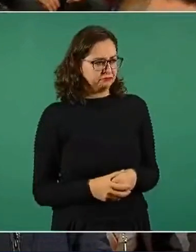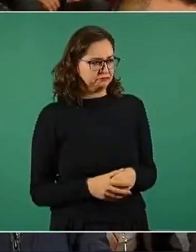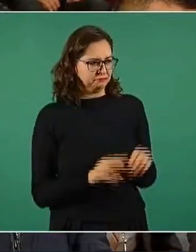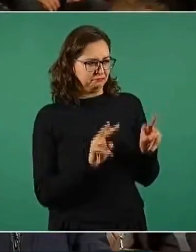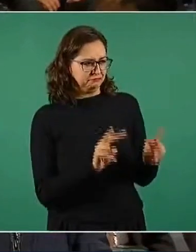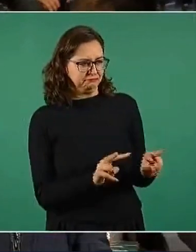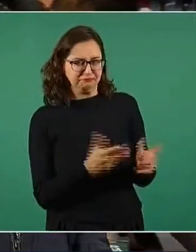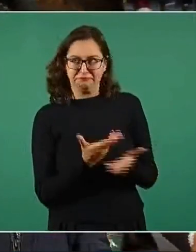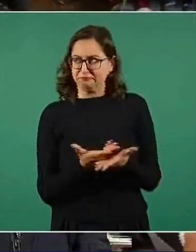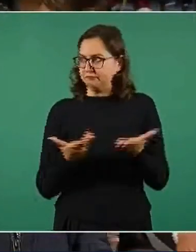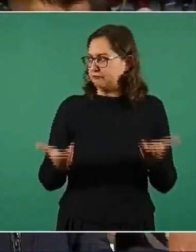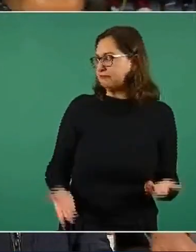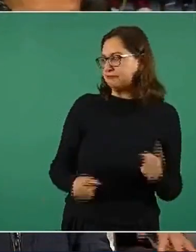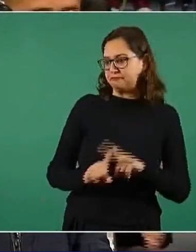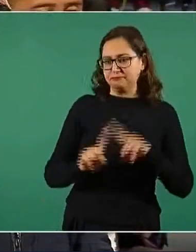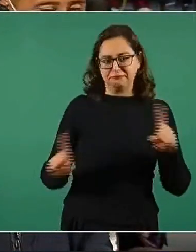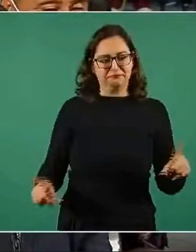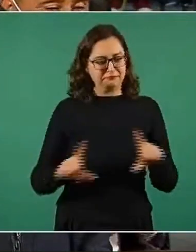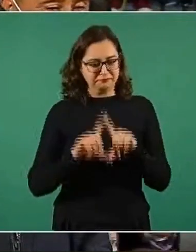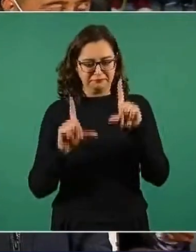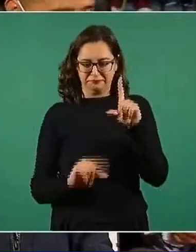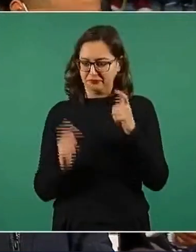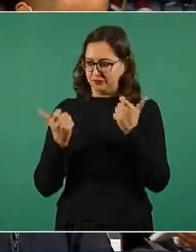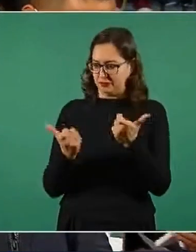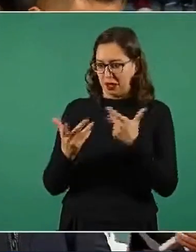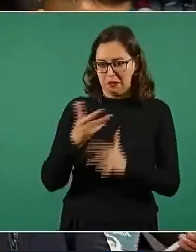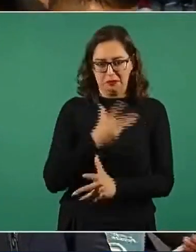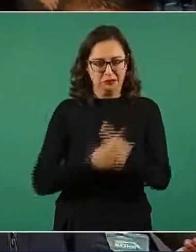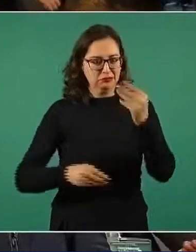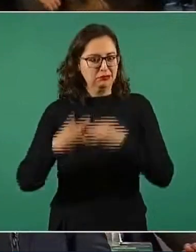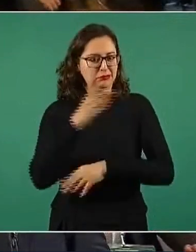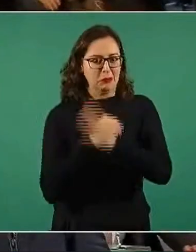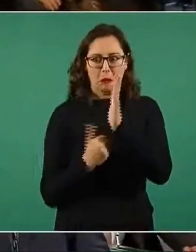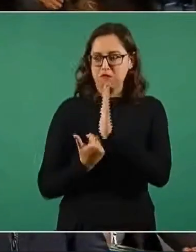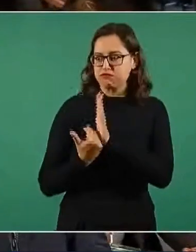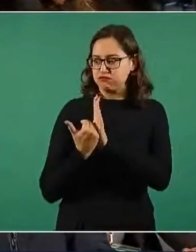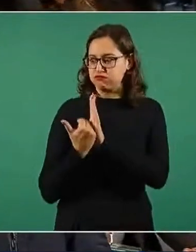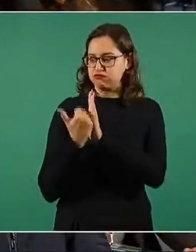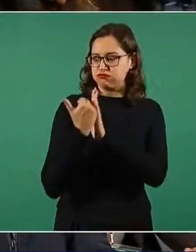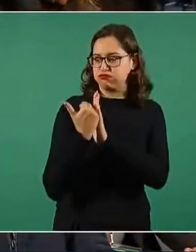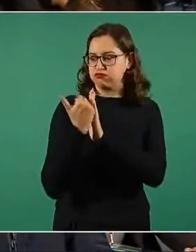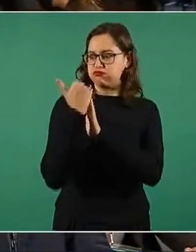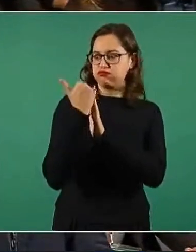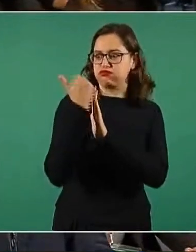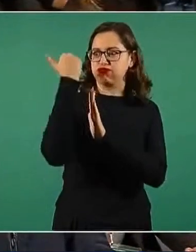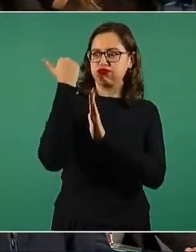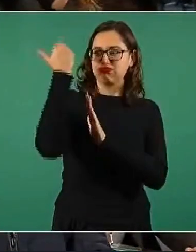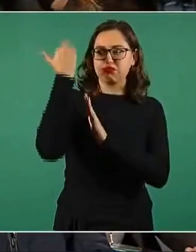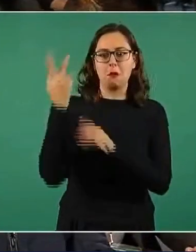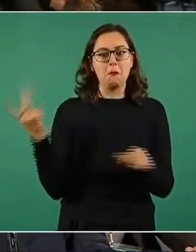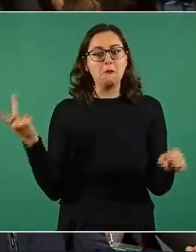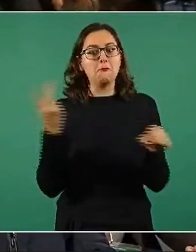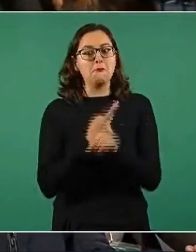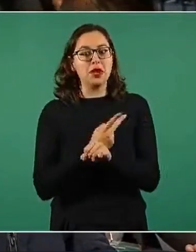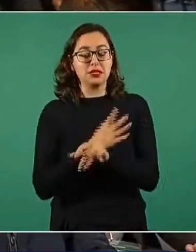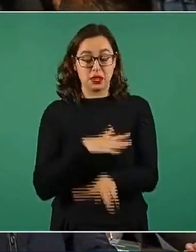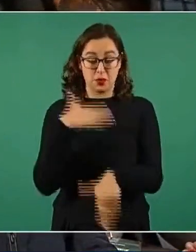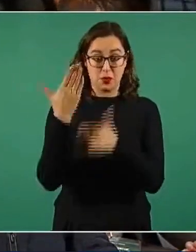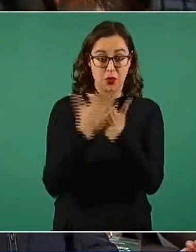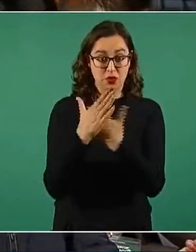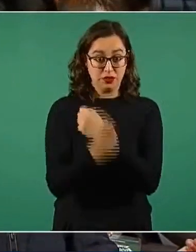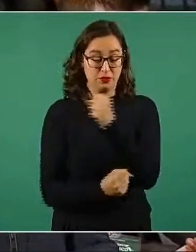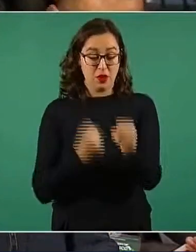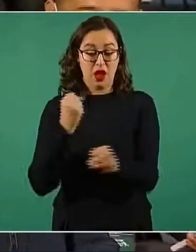mexicano de crecimiento? ¿Y si este modelo económico influirá en el próximo presupuesto